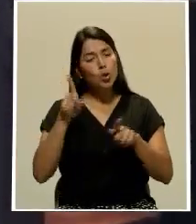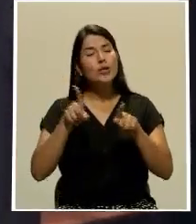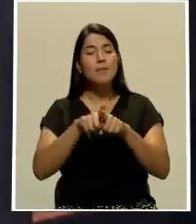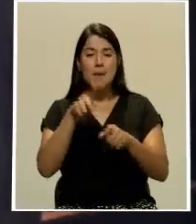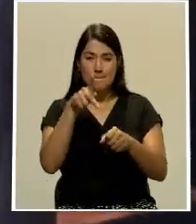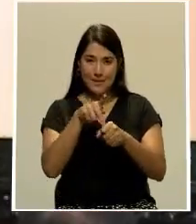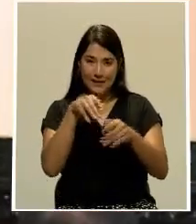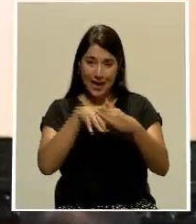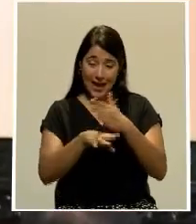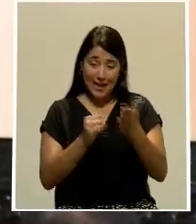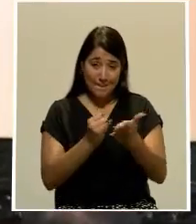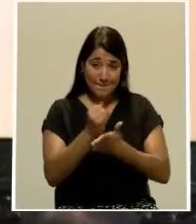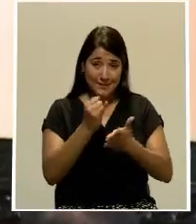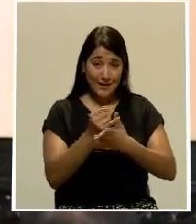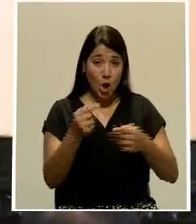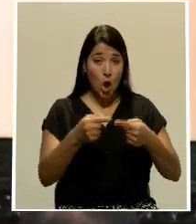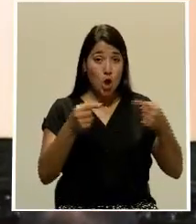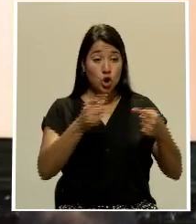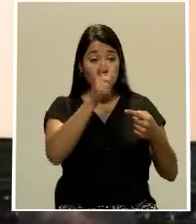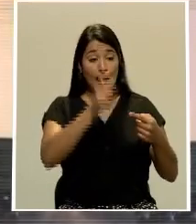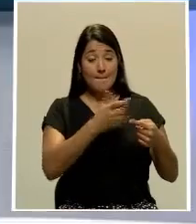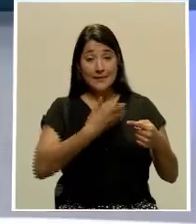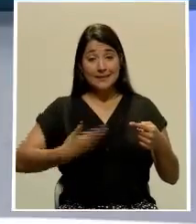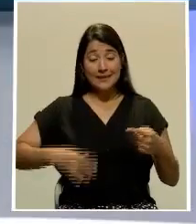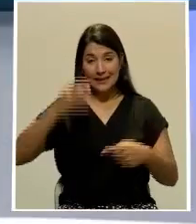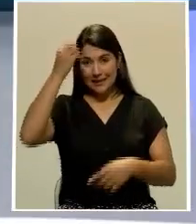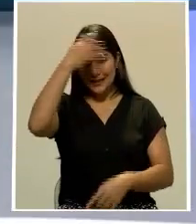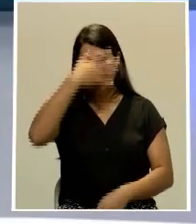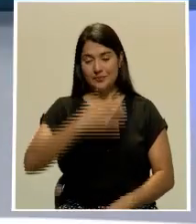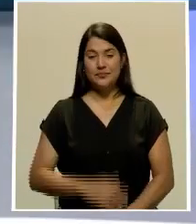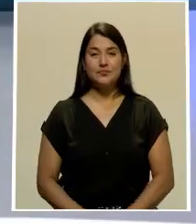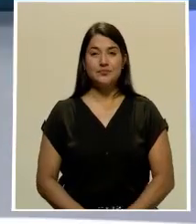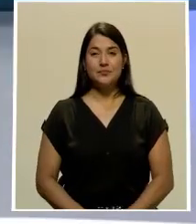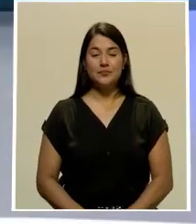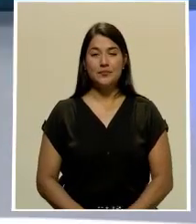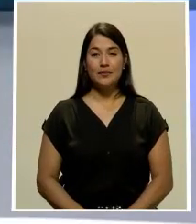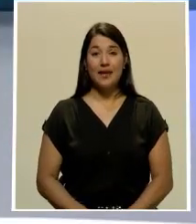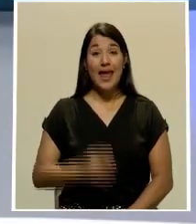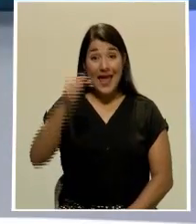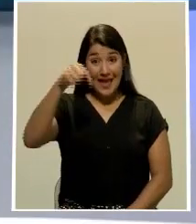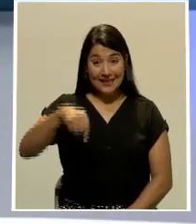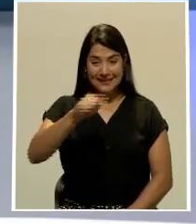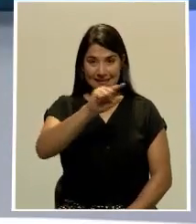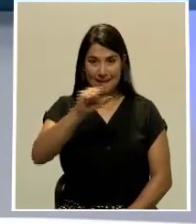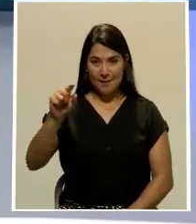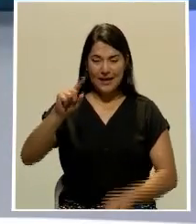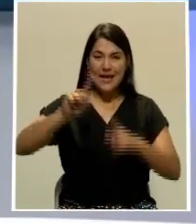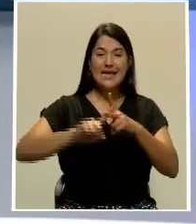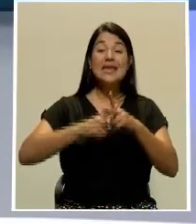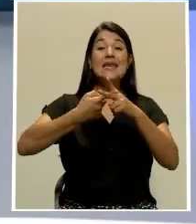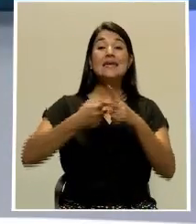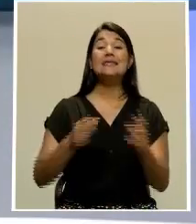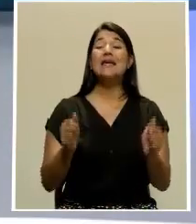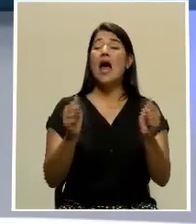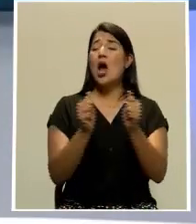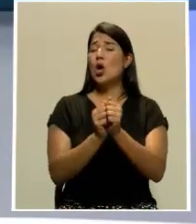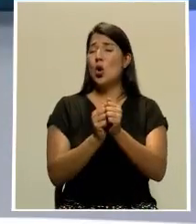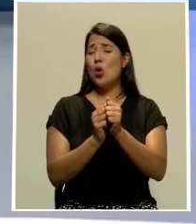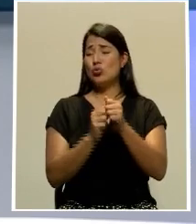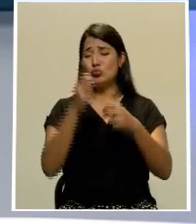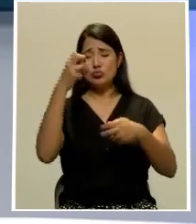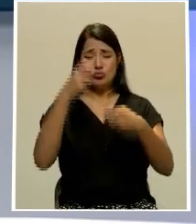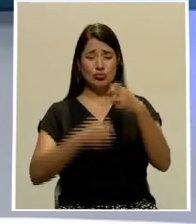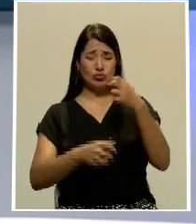Ministerio Público contra el presidente Carlos Alvarado. Esta semana inició con una tormenta